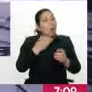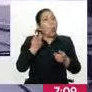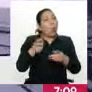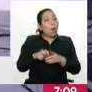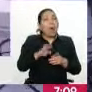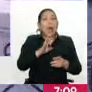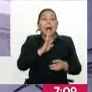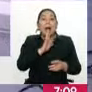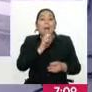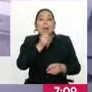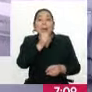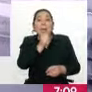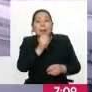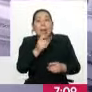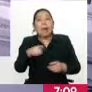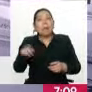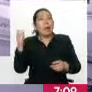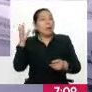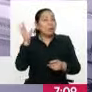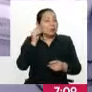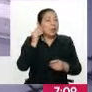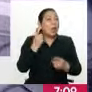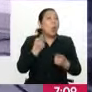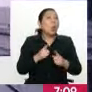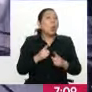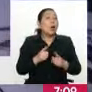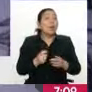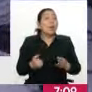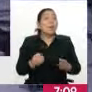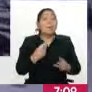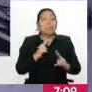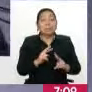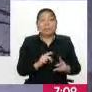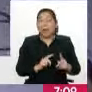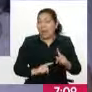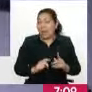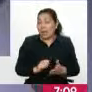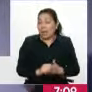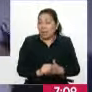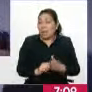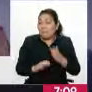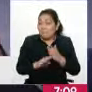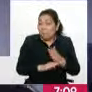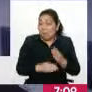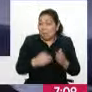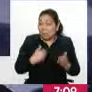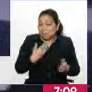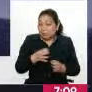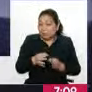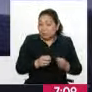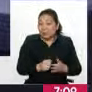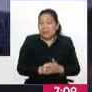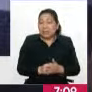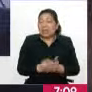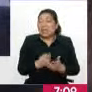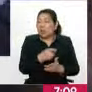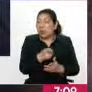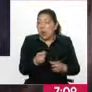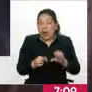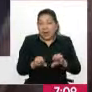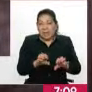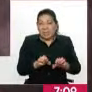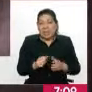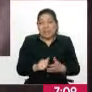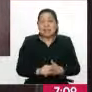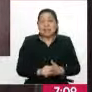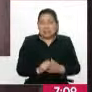esas situaciones, definitivamente. Ok. Cuéntanos acerca de los ejercicios que podemos ver. ¿Hay algo básico que podamos explicarle al público acerca de lo que ustedes realizan en